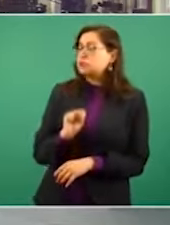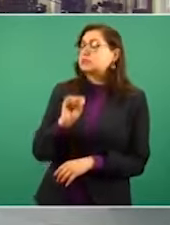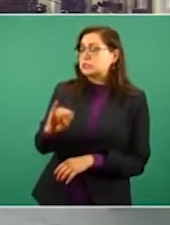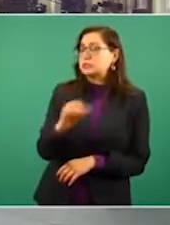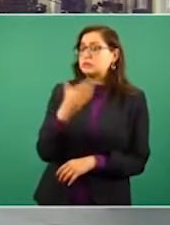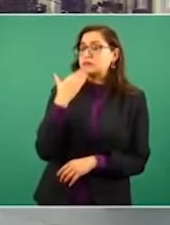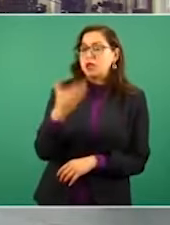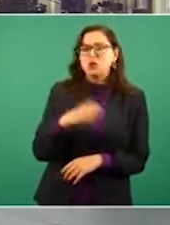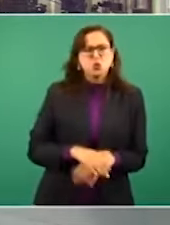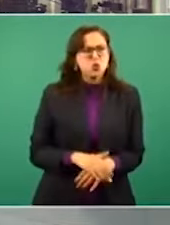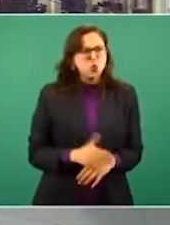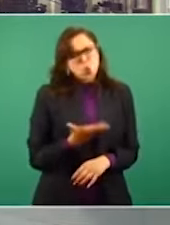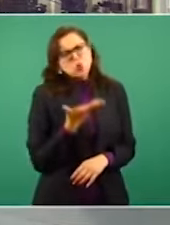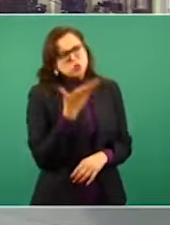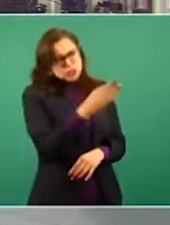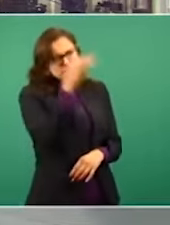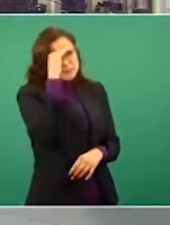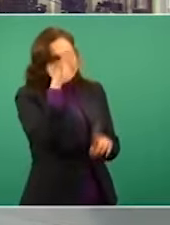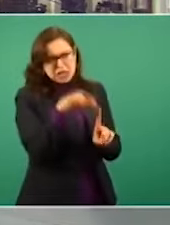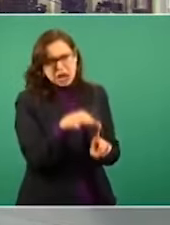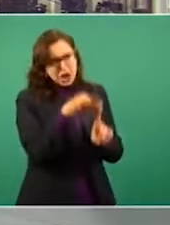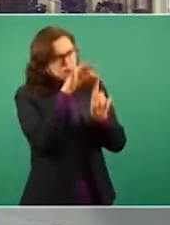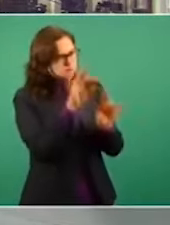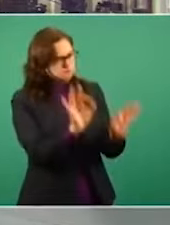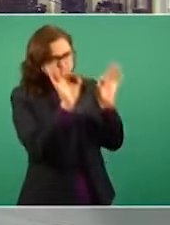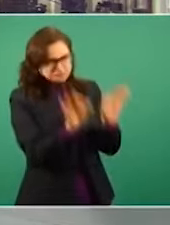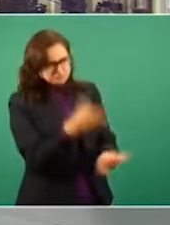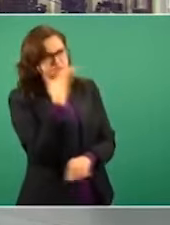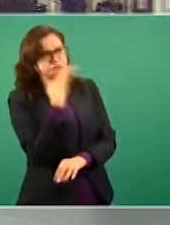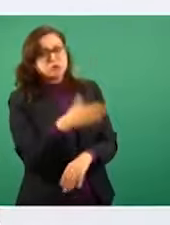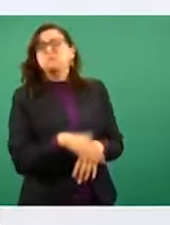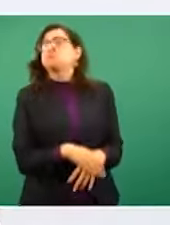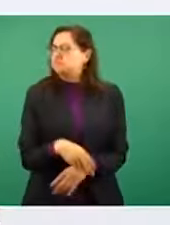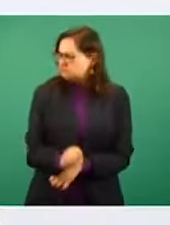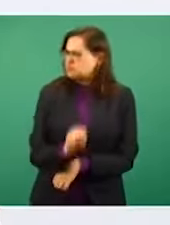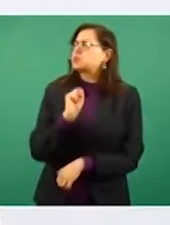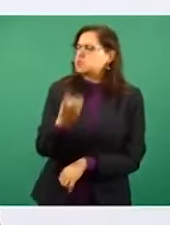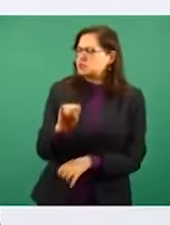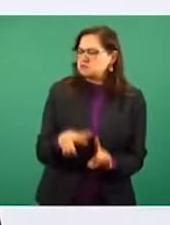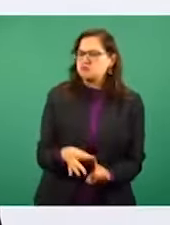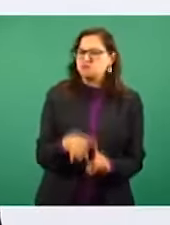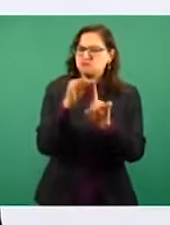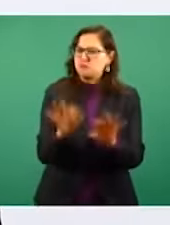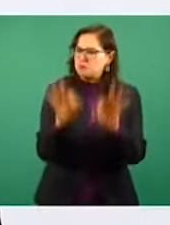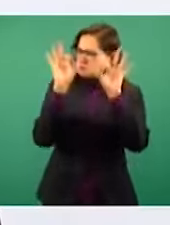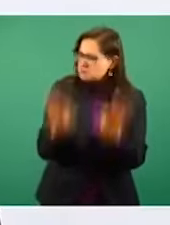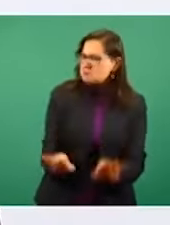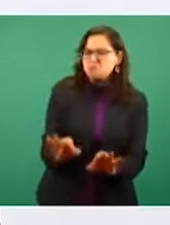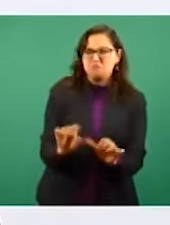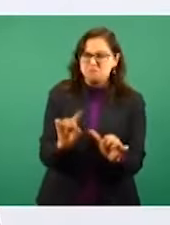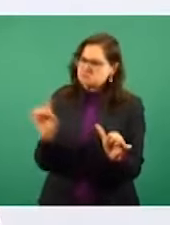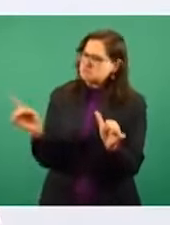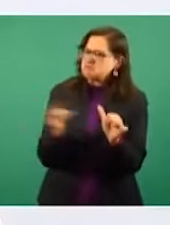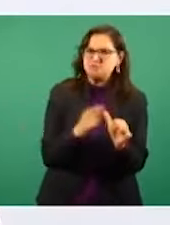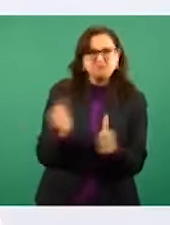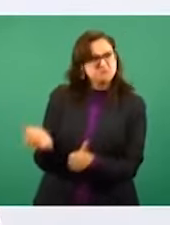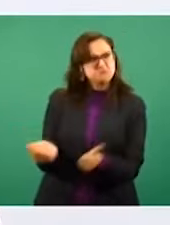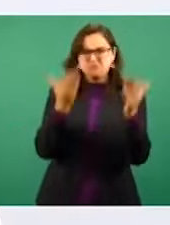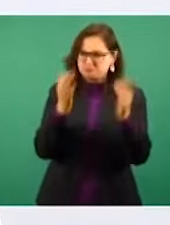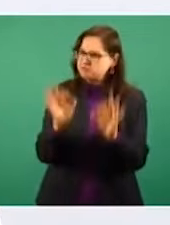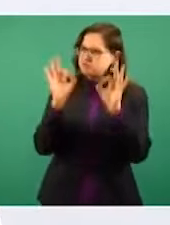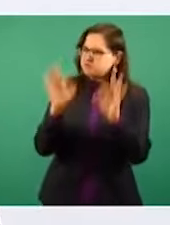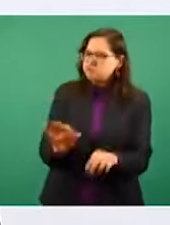¿Usted considera que él es el idóneo? Sí, de primera. Nos interesa mucho esa relación